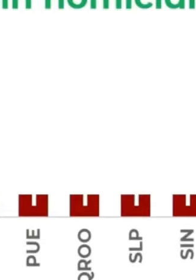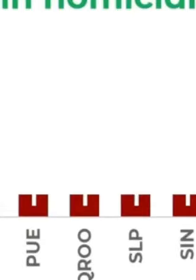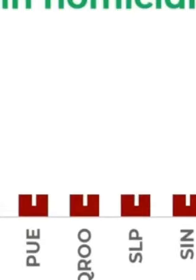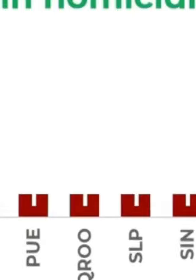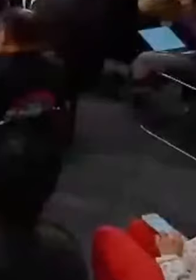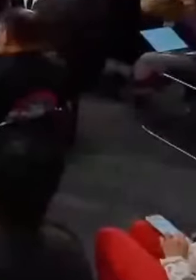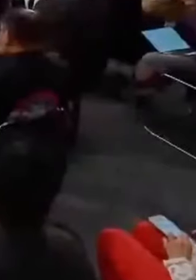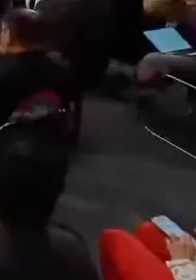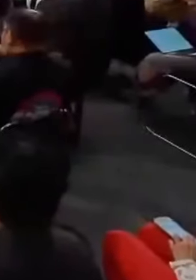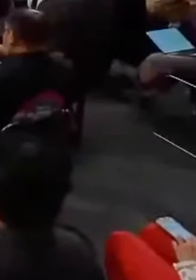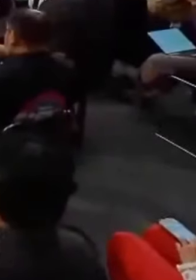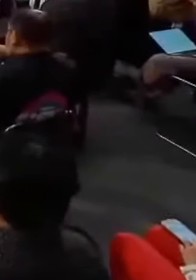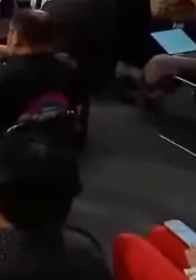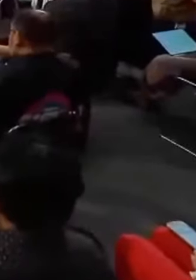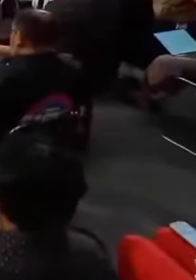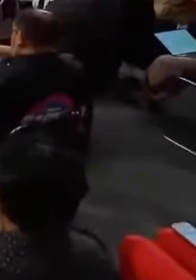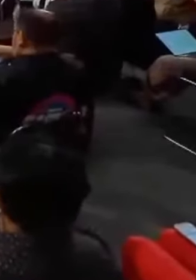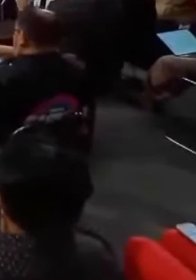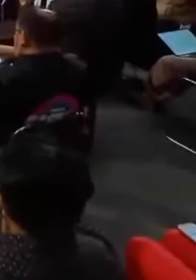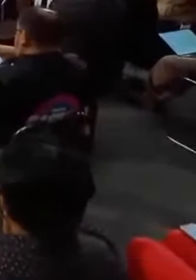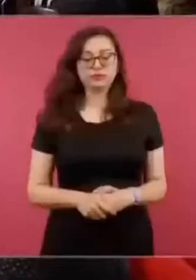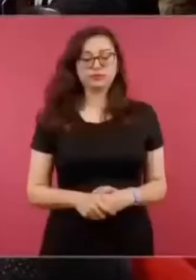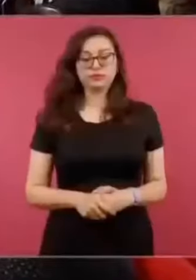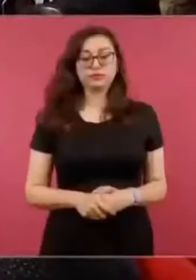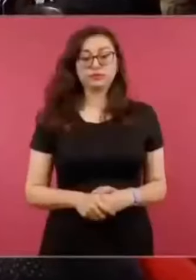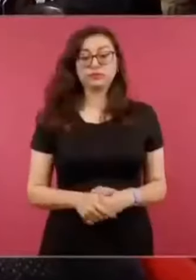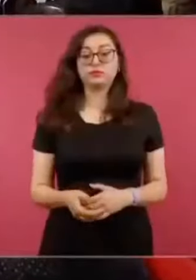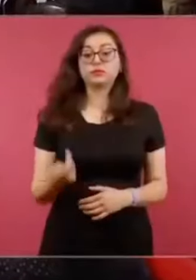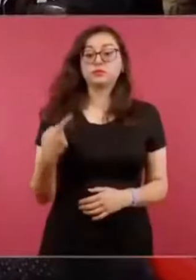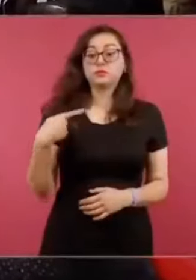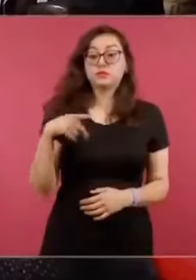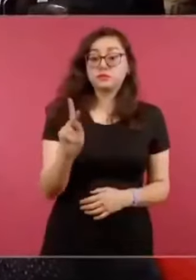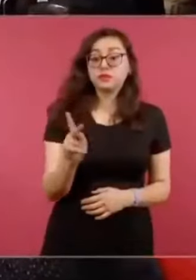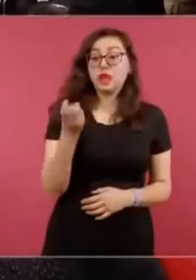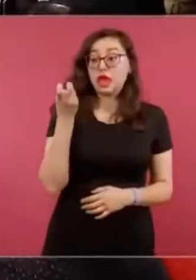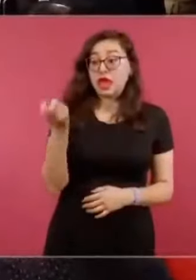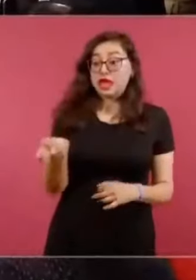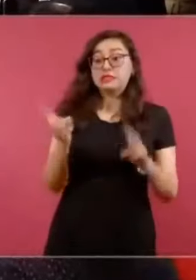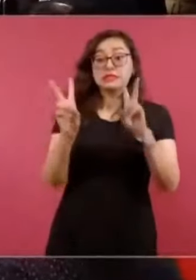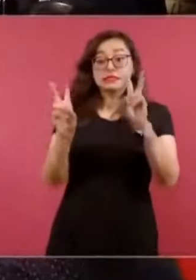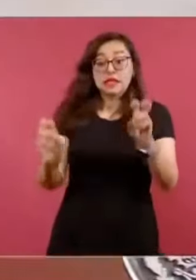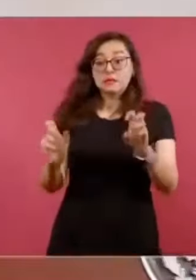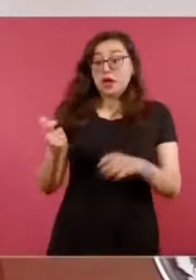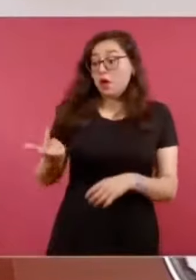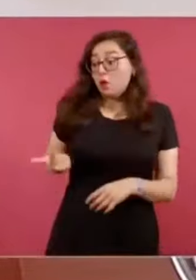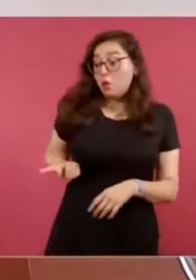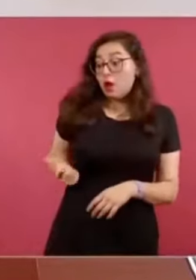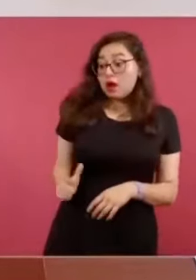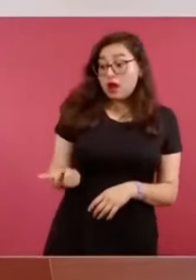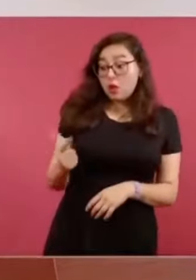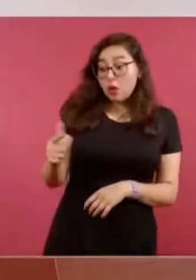Pero ni Ciro, ni López Dóriga,